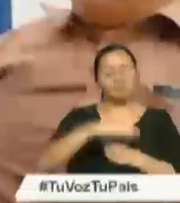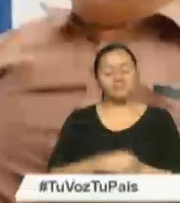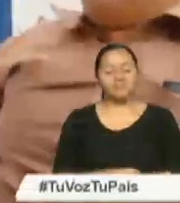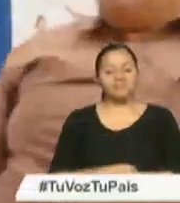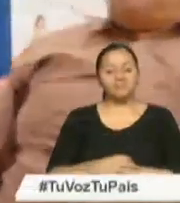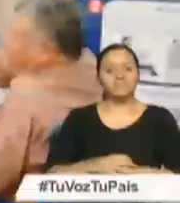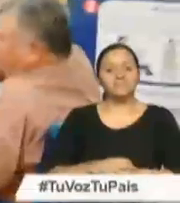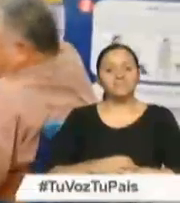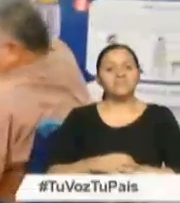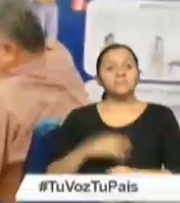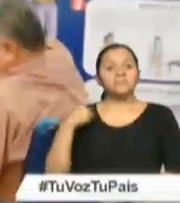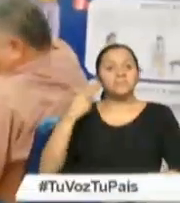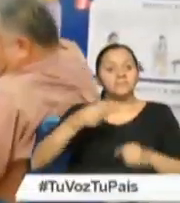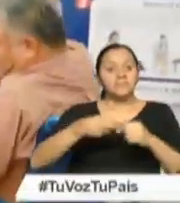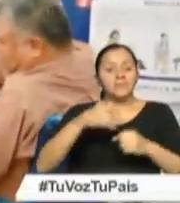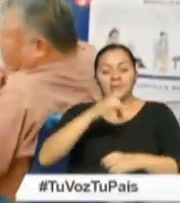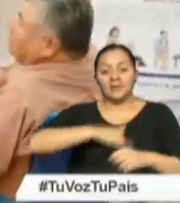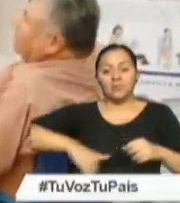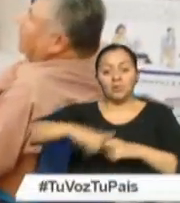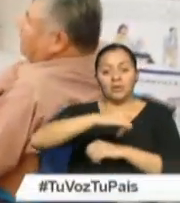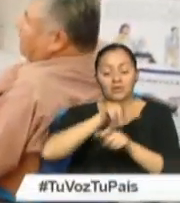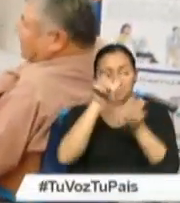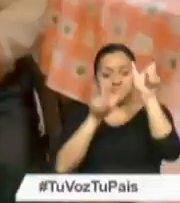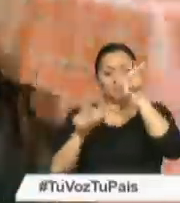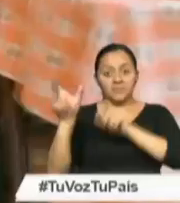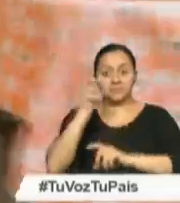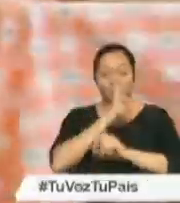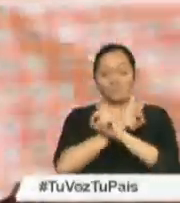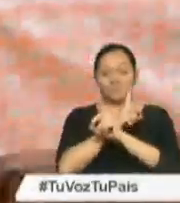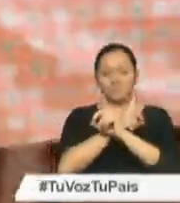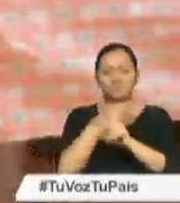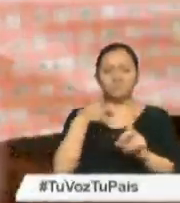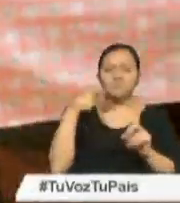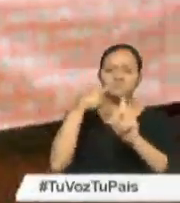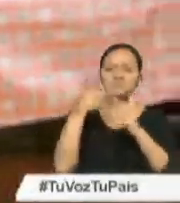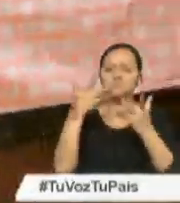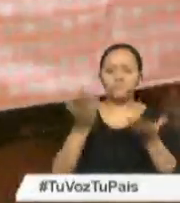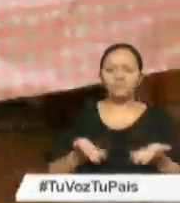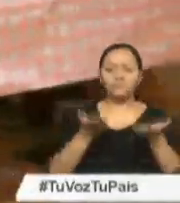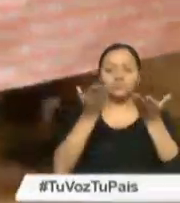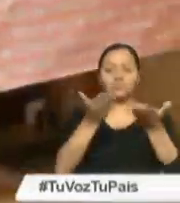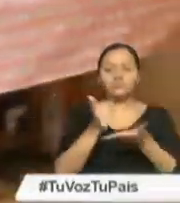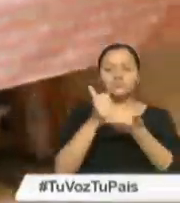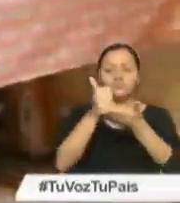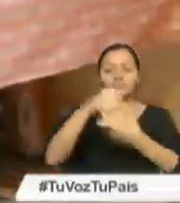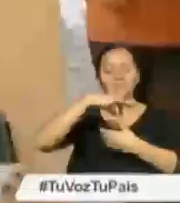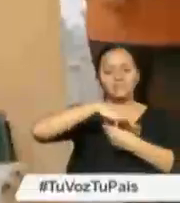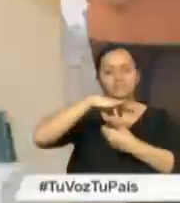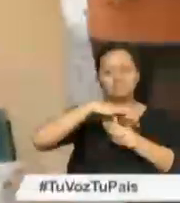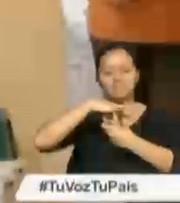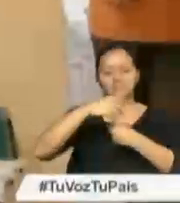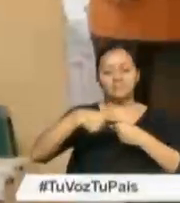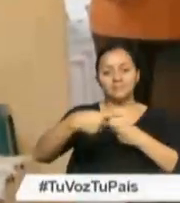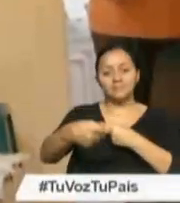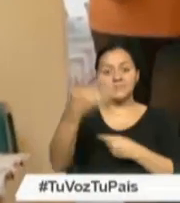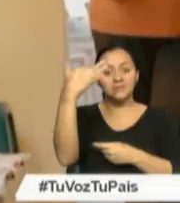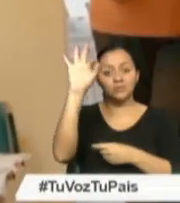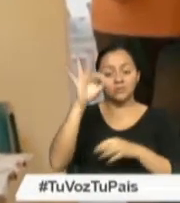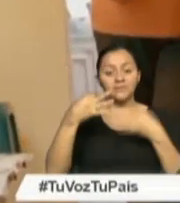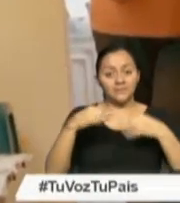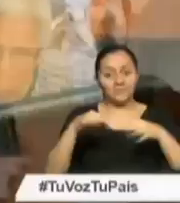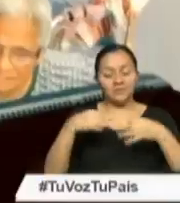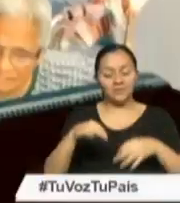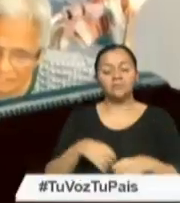La participación democrática de las personas con discapacidad está garantizada en los comicios electorales de este 19 de